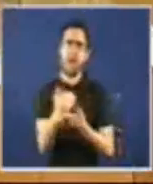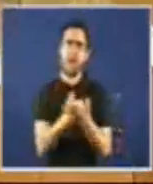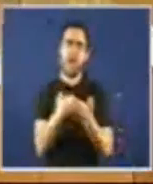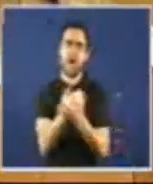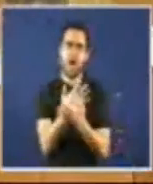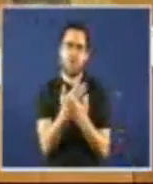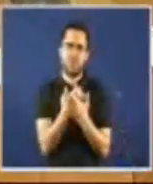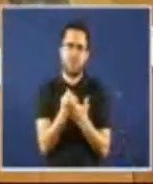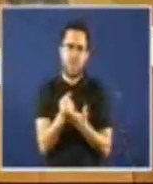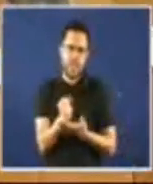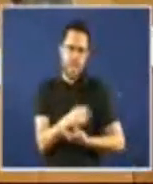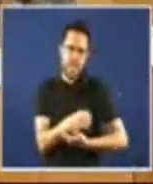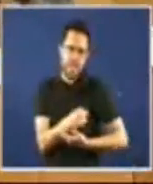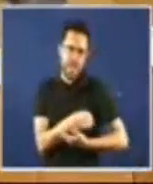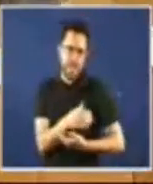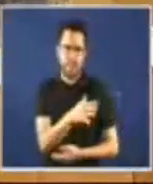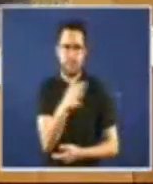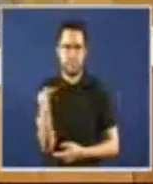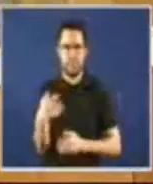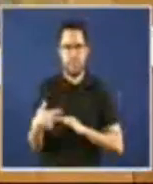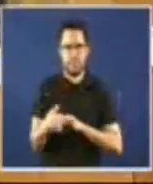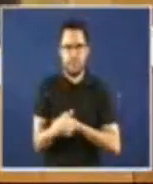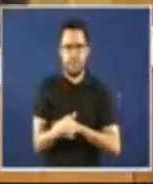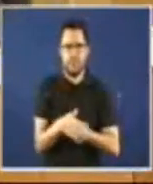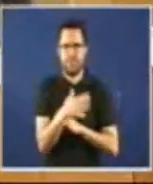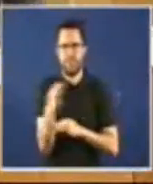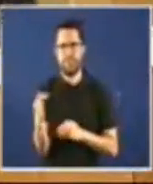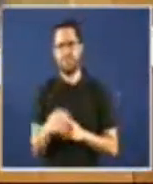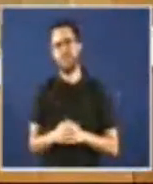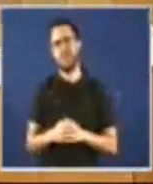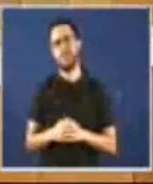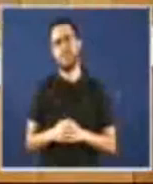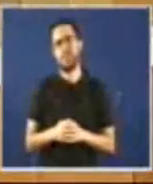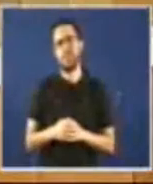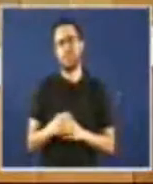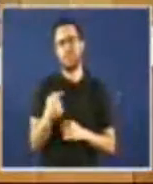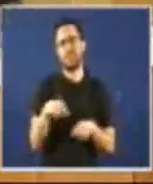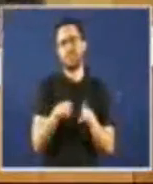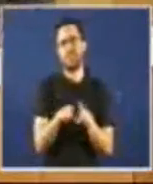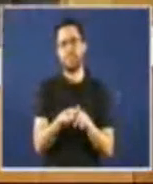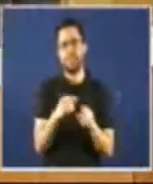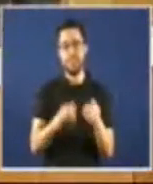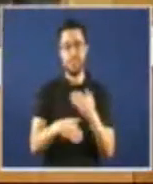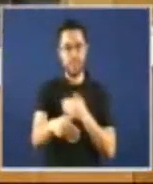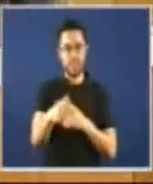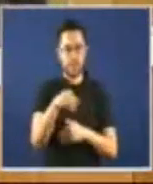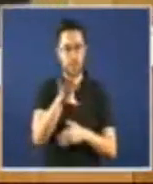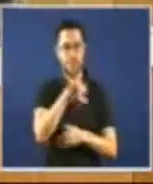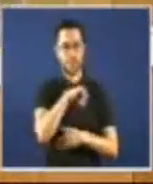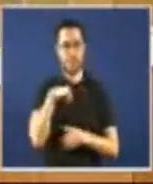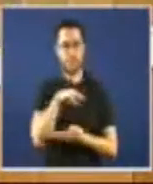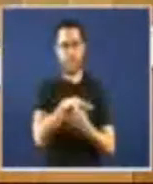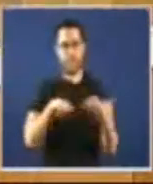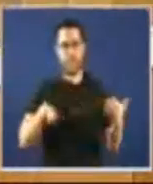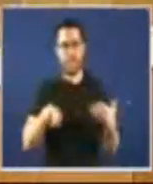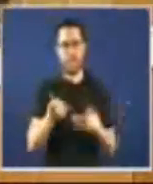mas por riba o endebedamento real e non que non monárquico a longo prazo da comunidade autónoma galega inclui outras